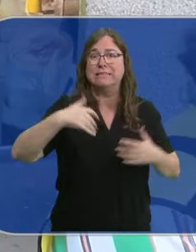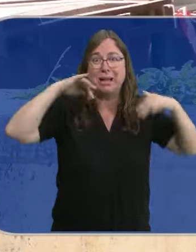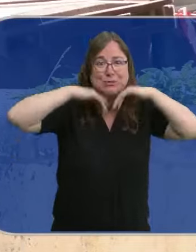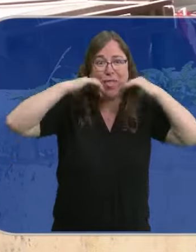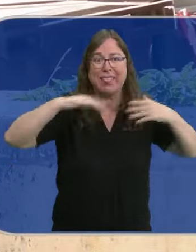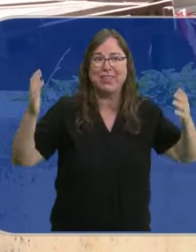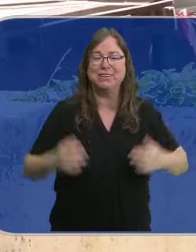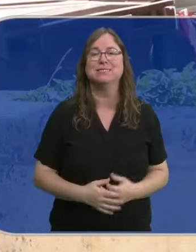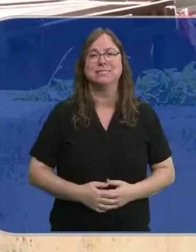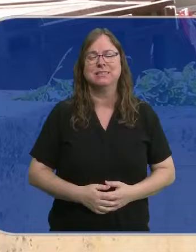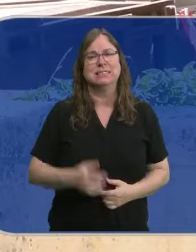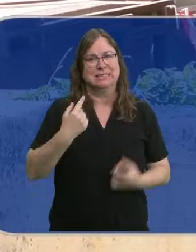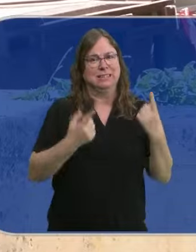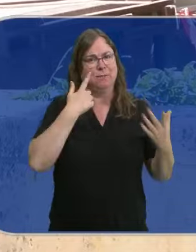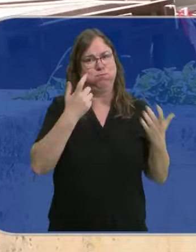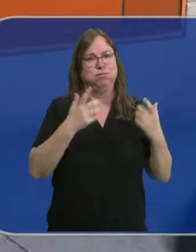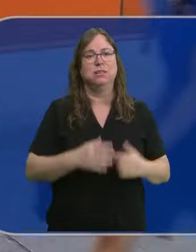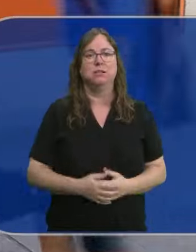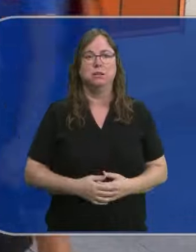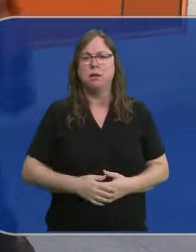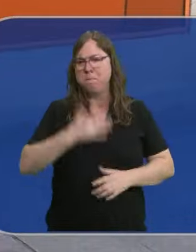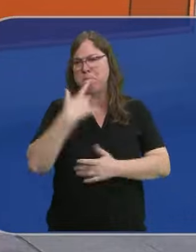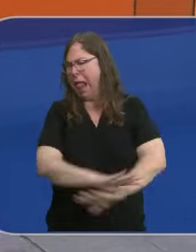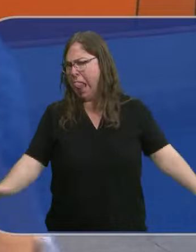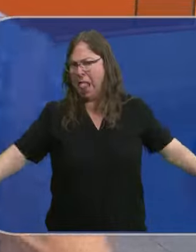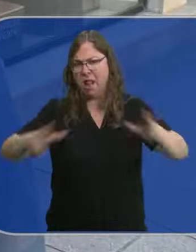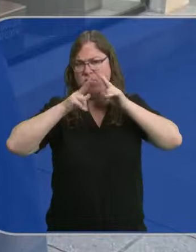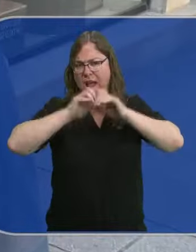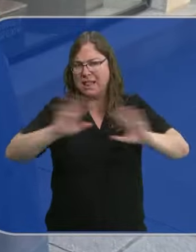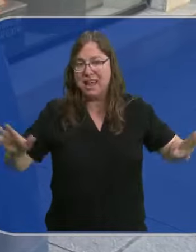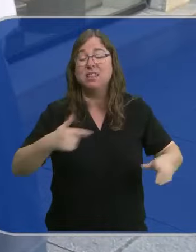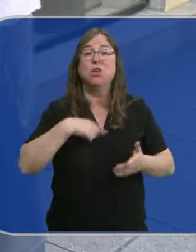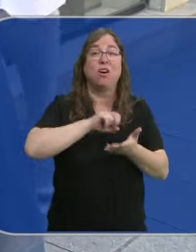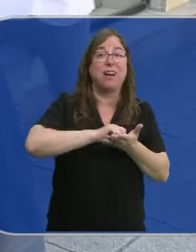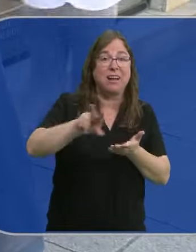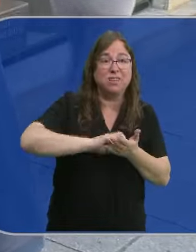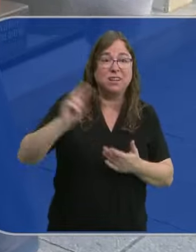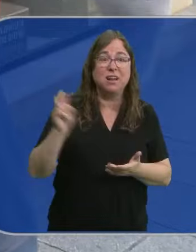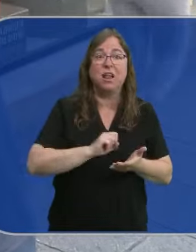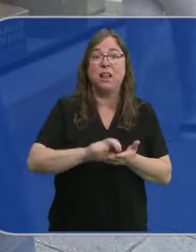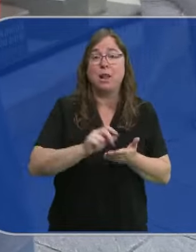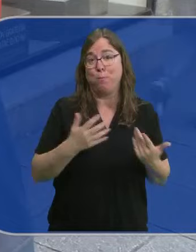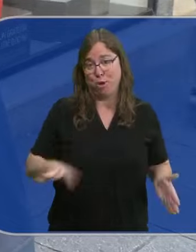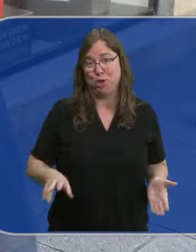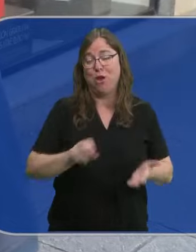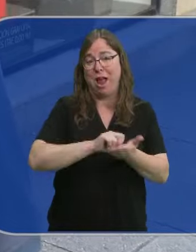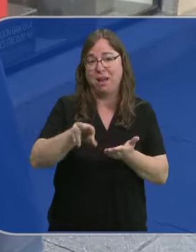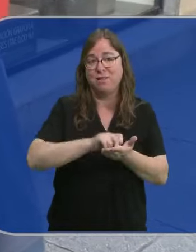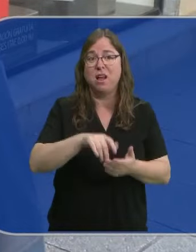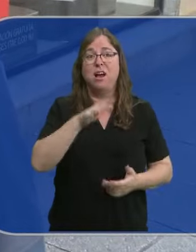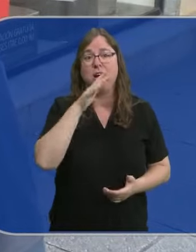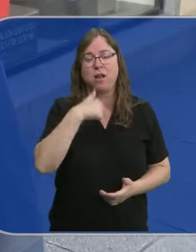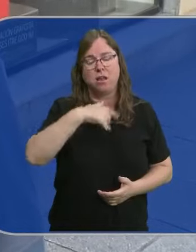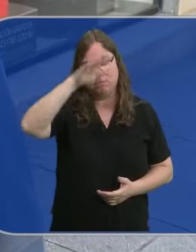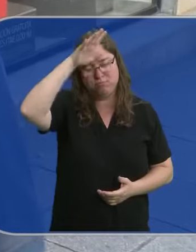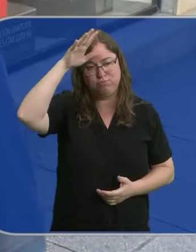sudando. No son pocos los que ya lo notan claramente. Mal, fatal, fatal. Vengo de caminar, he salido pronto, y ahora